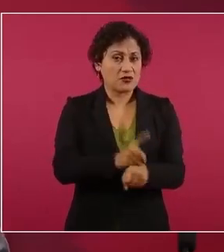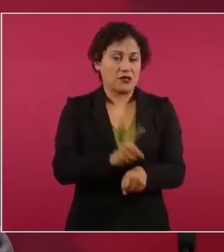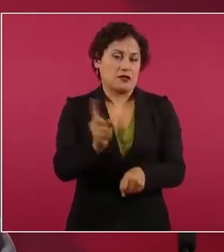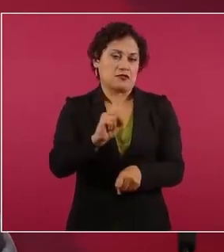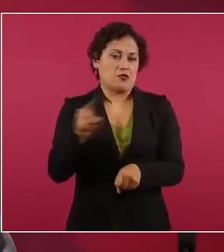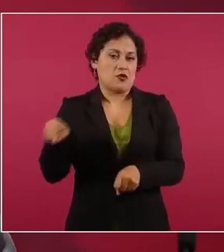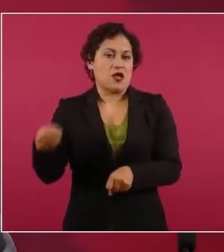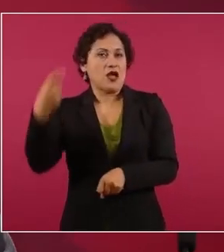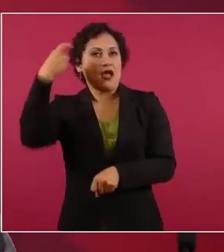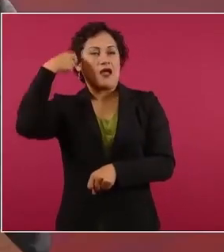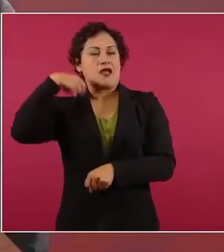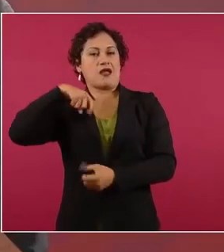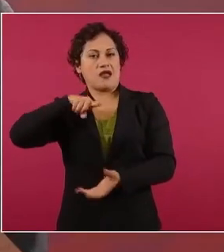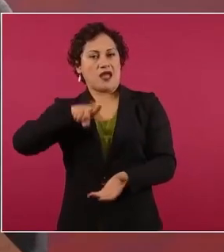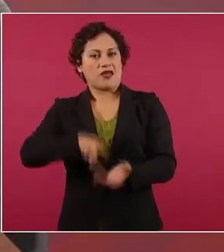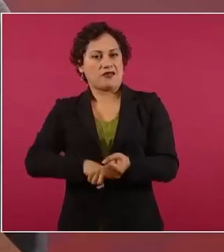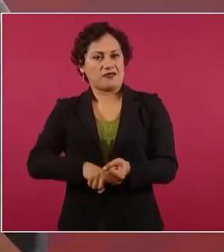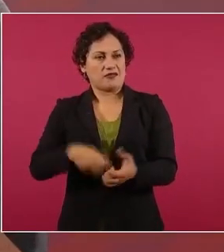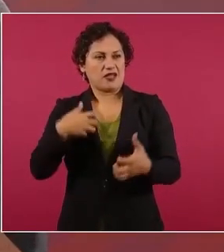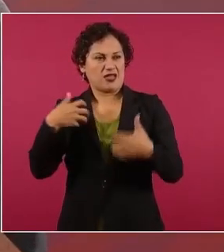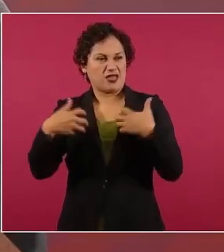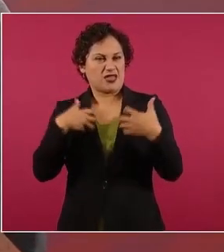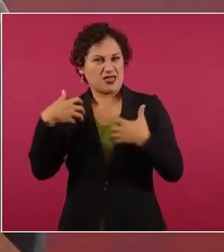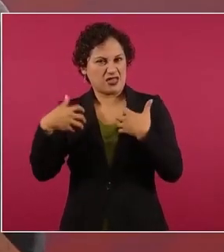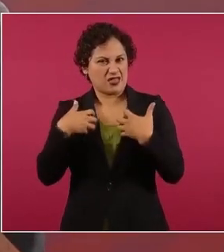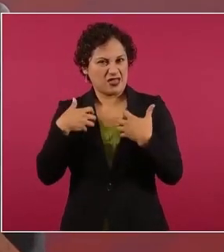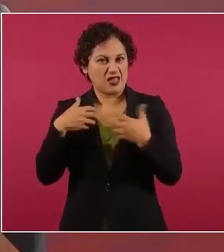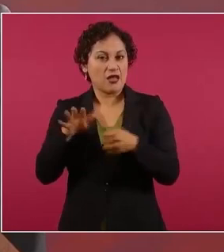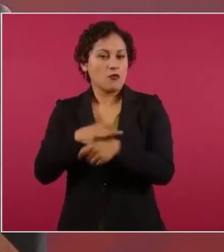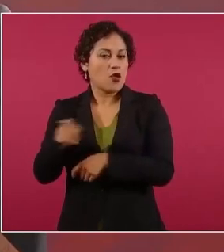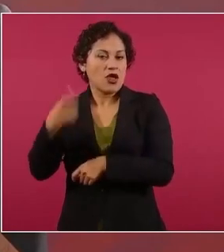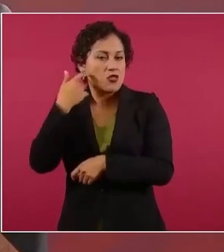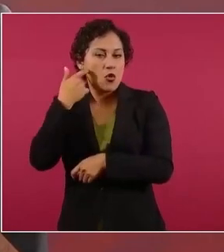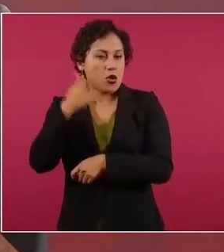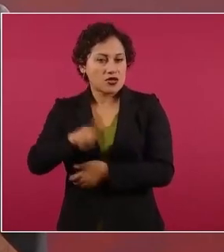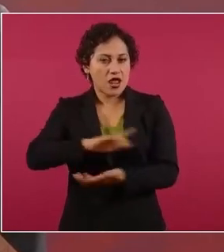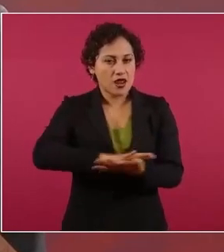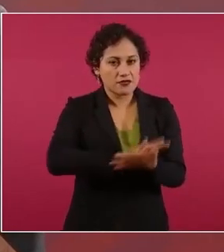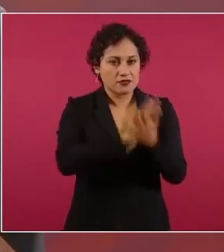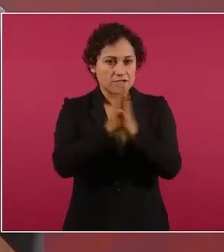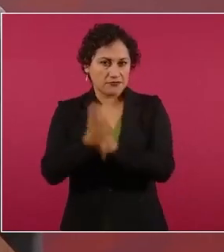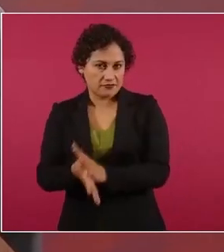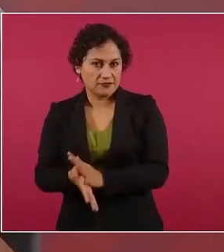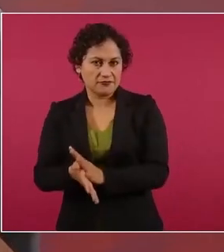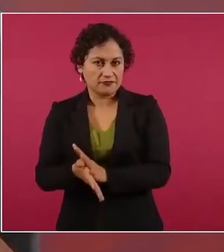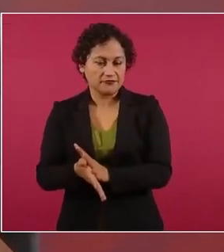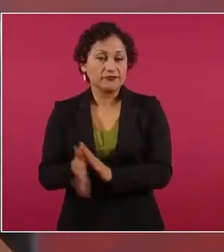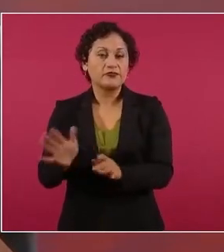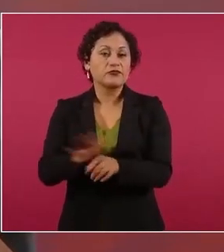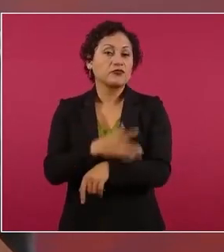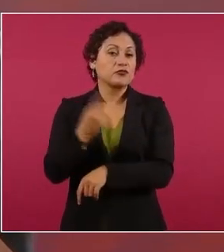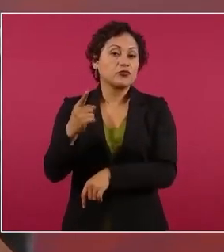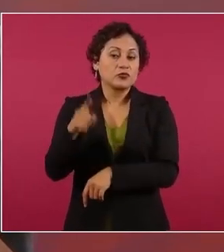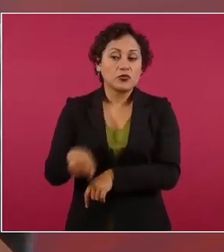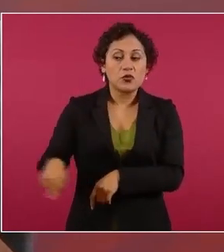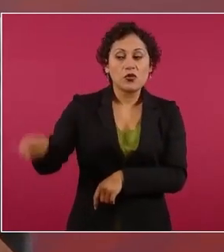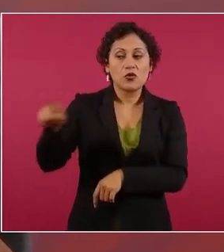causa la transformación porque son muy